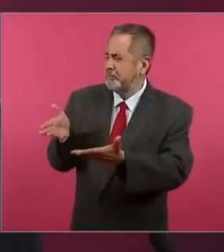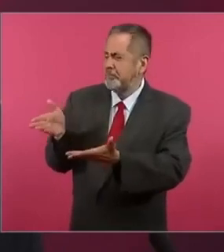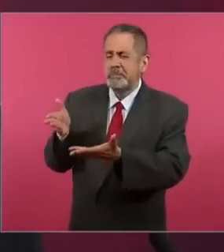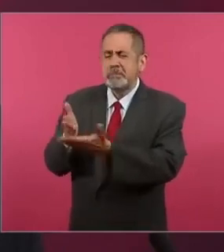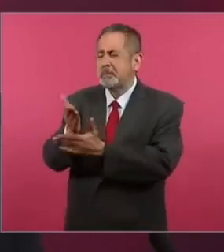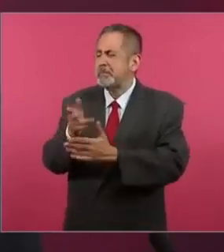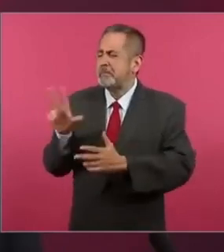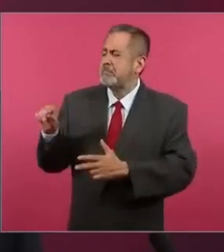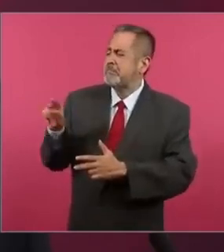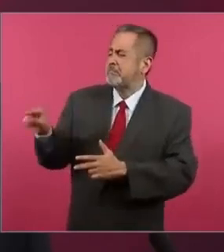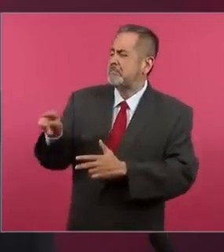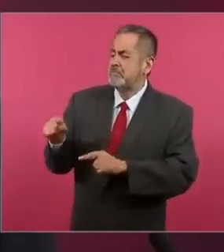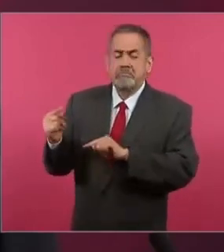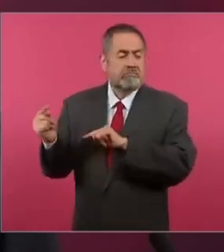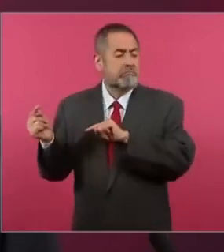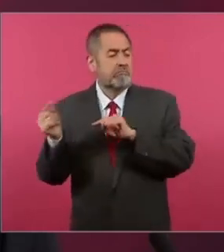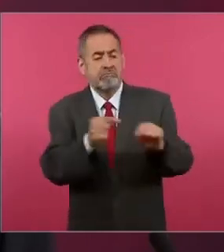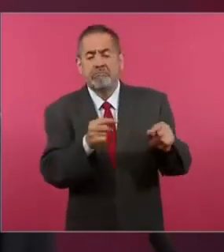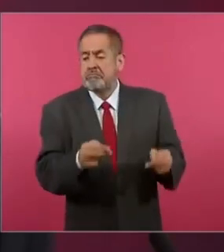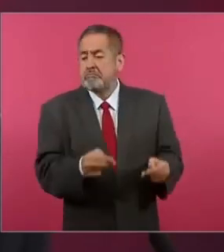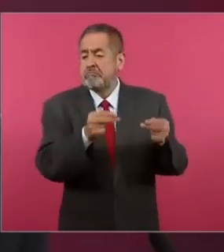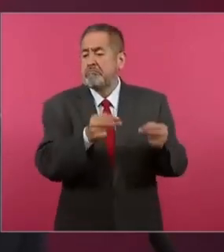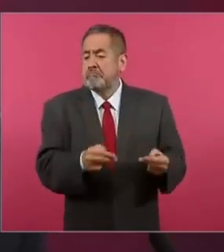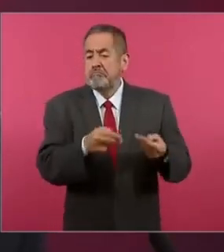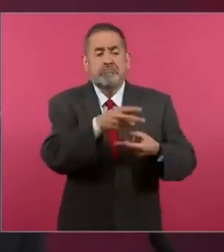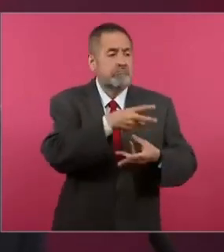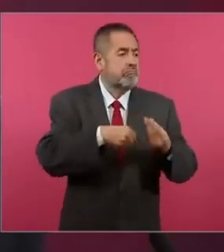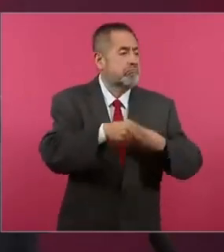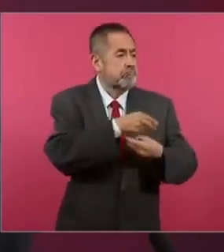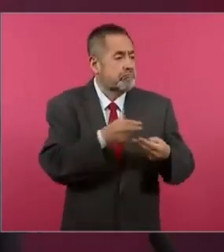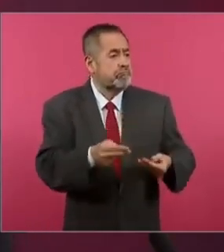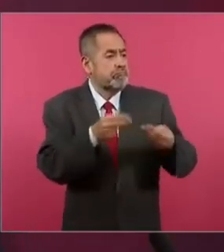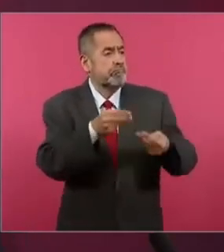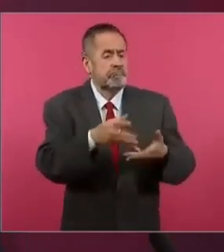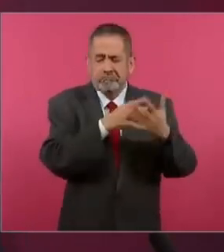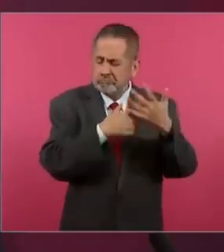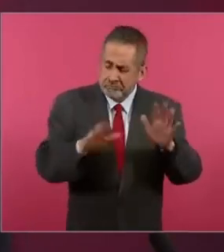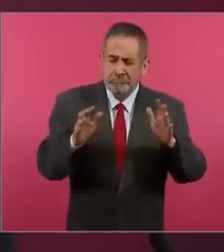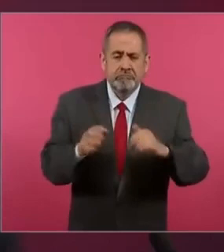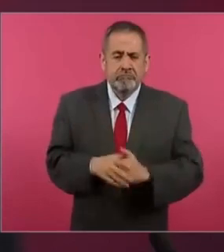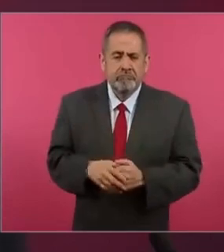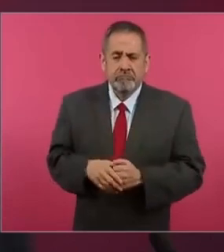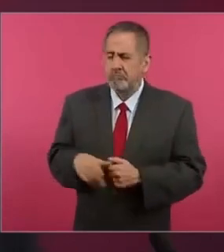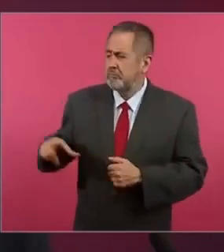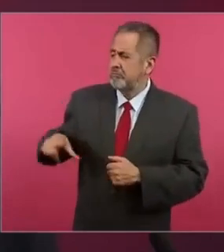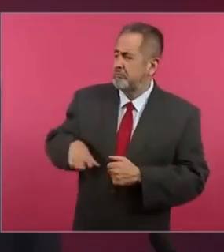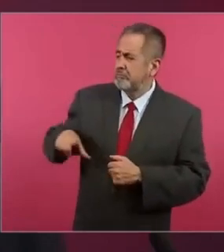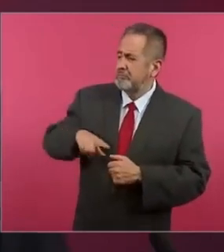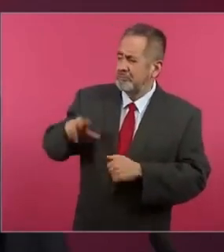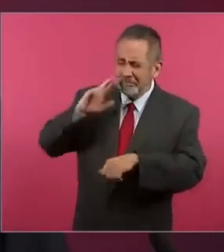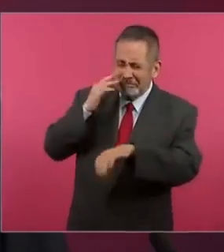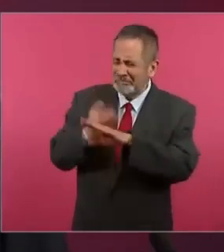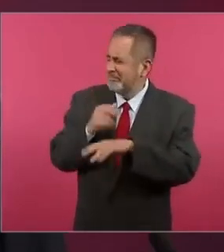en nada que tenga que ver con el desarrollo, que incumpla su responsabilidad social.